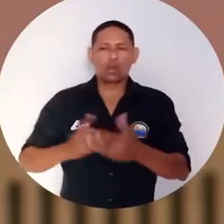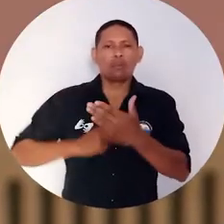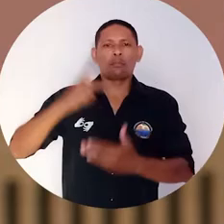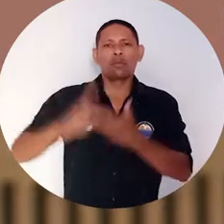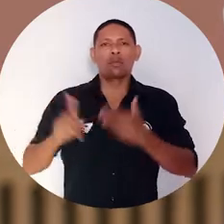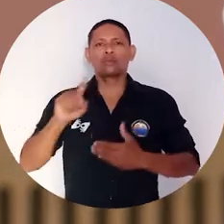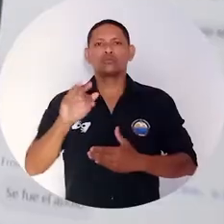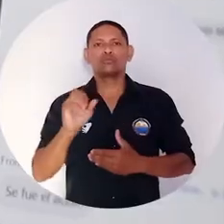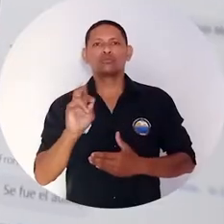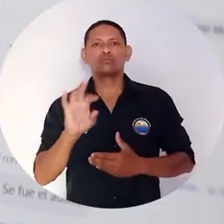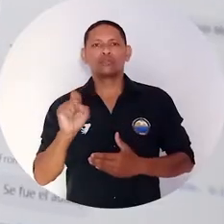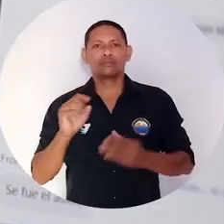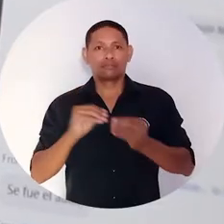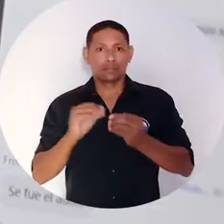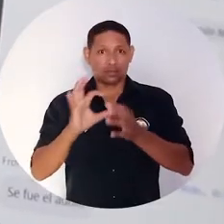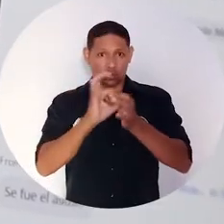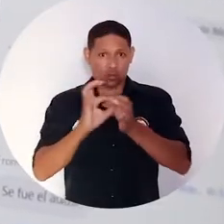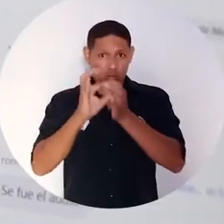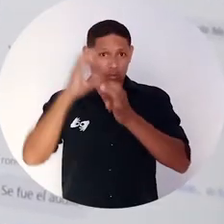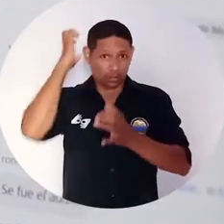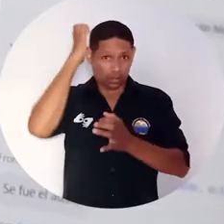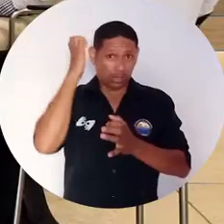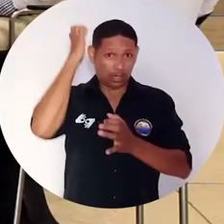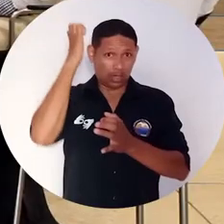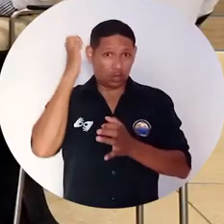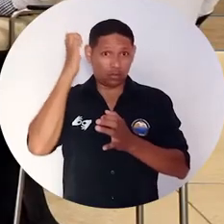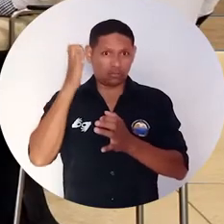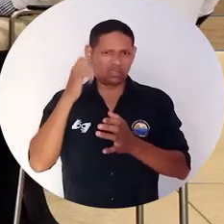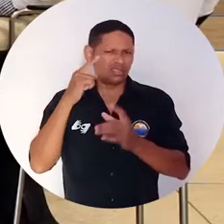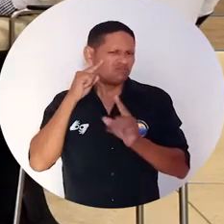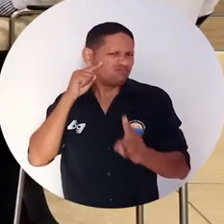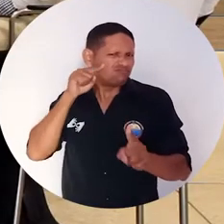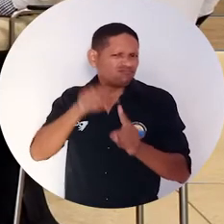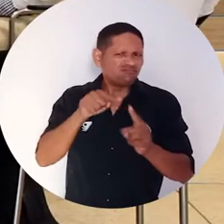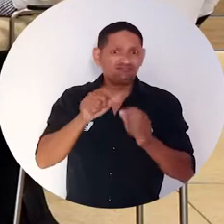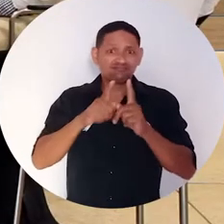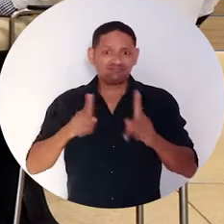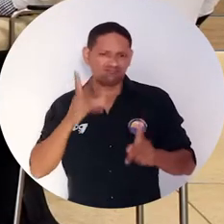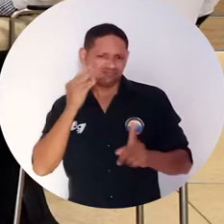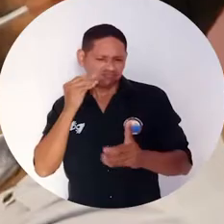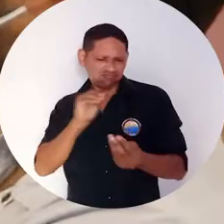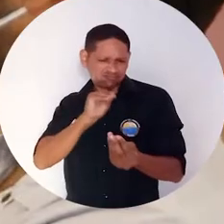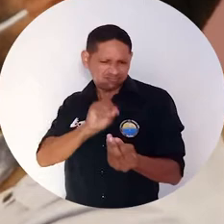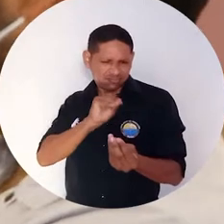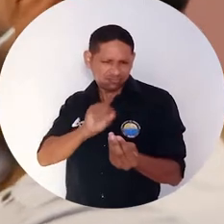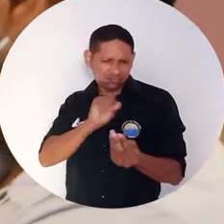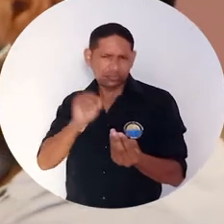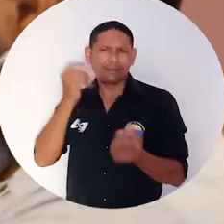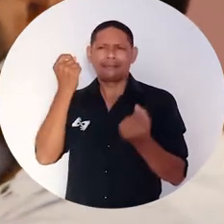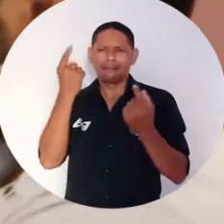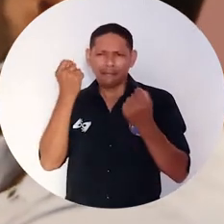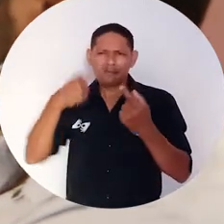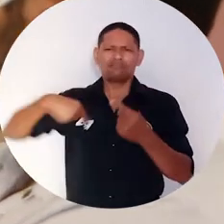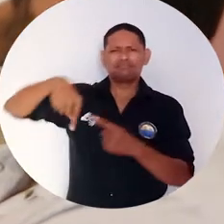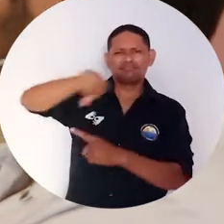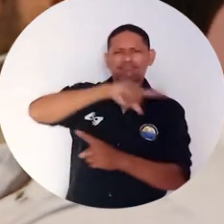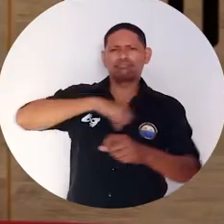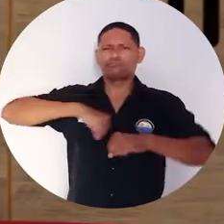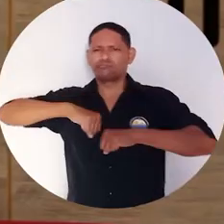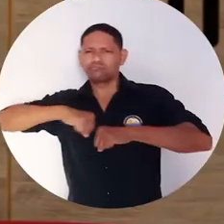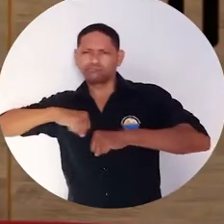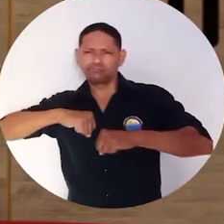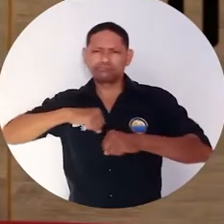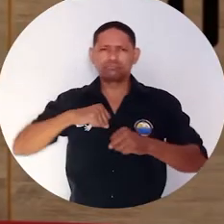del Programa de la Unión Europea Erasmus+, que tiene el objetivo de formar expertos capaces de comprender la dinámica del sector en